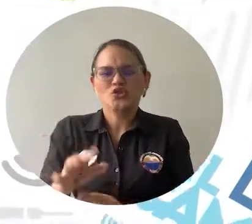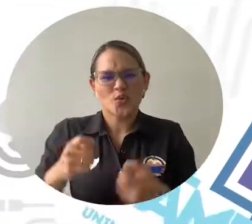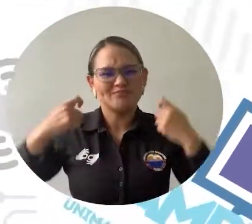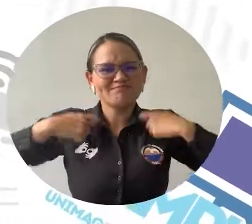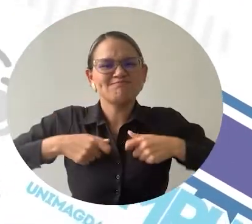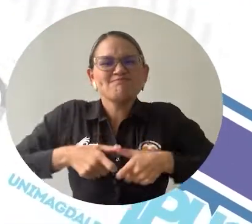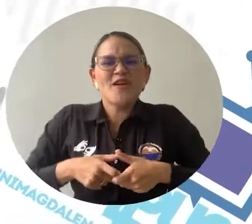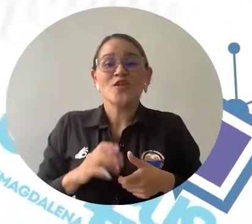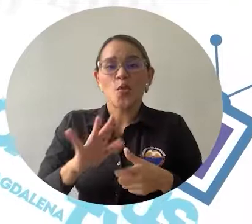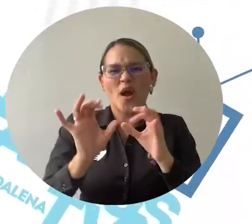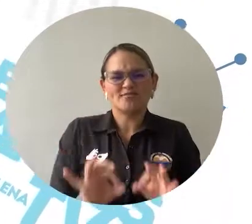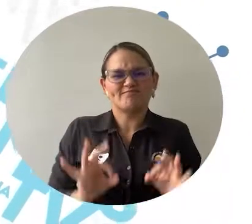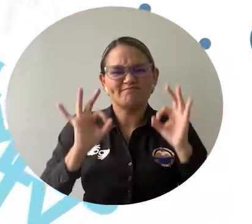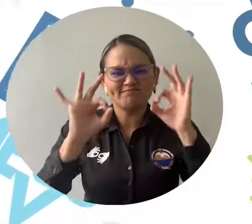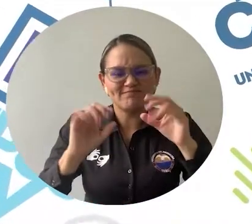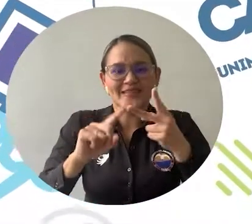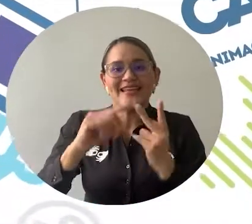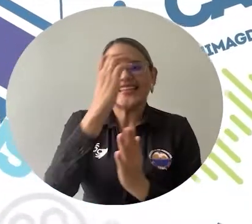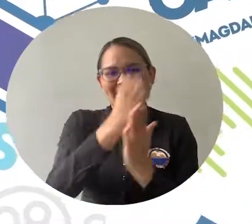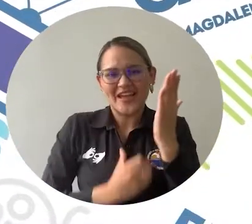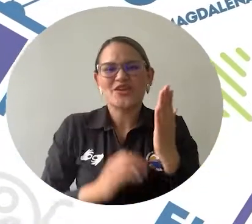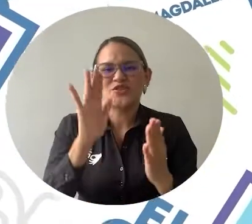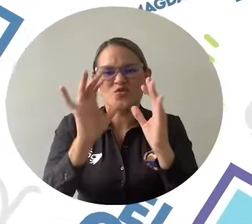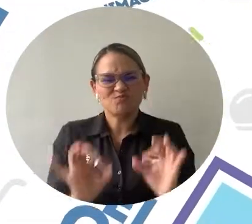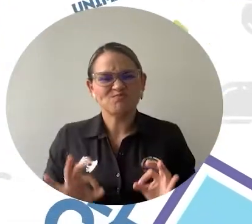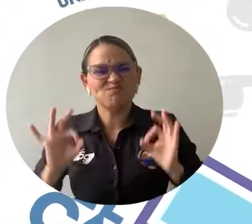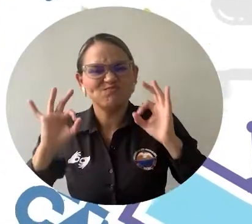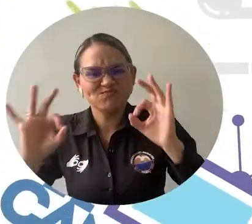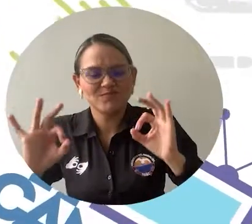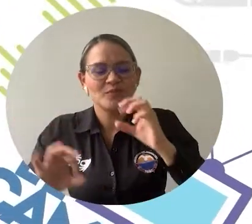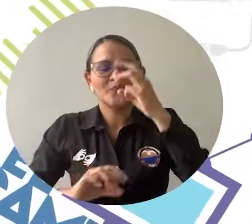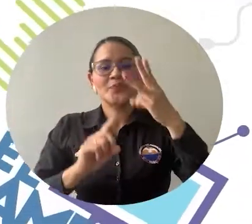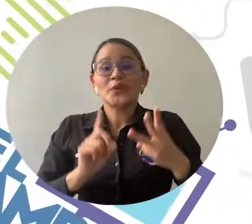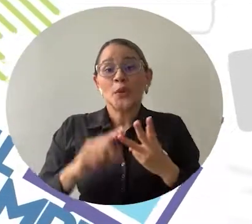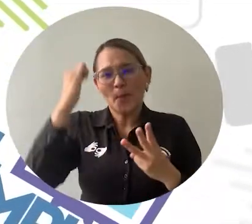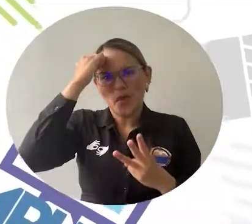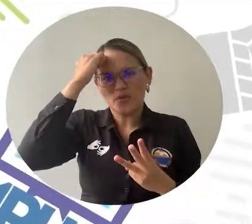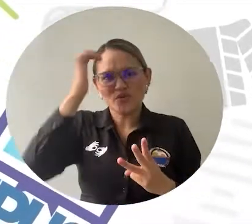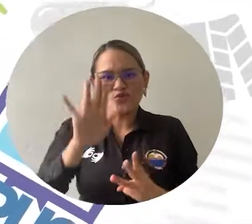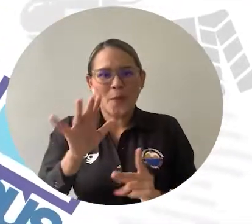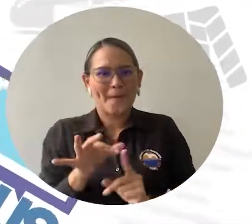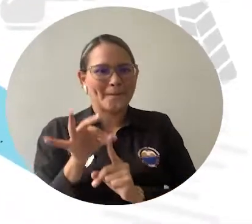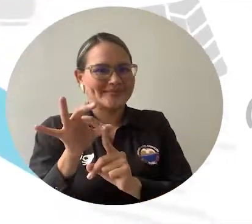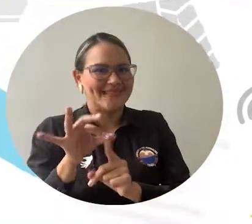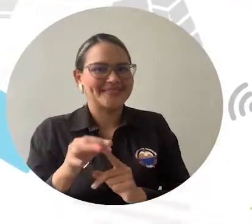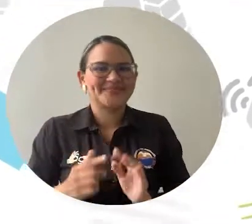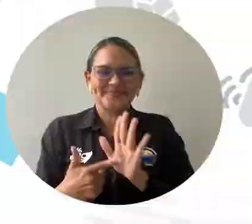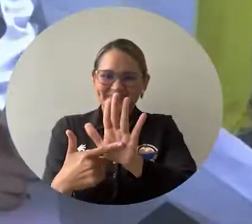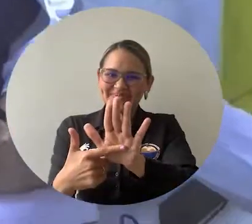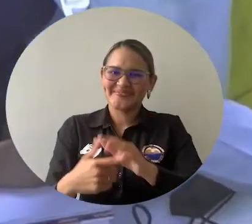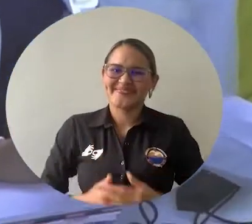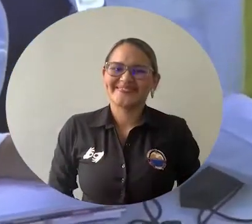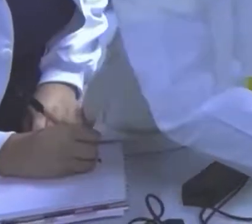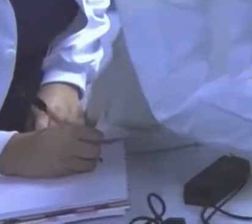la medalla al mérito y la excelencia, el diploma al mérito y la excelencia y el galardón profesor distinguido.